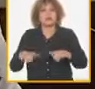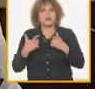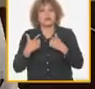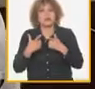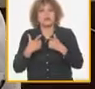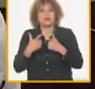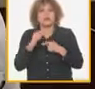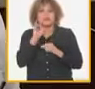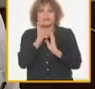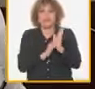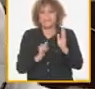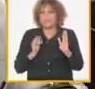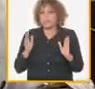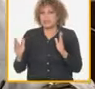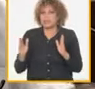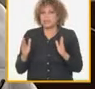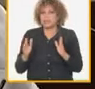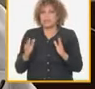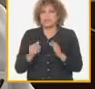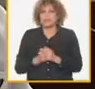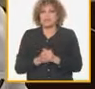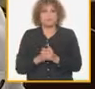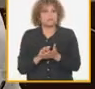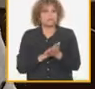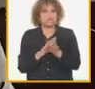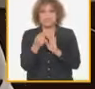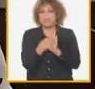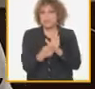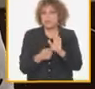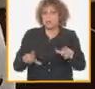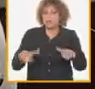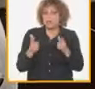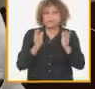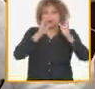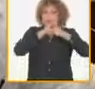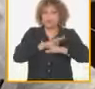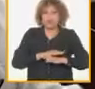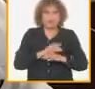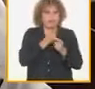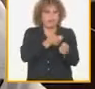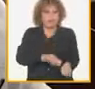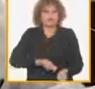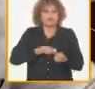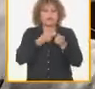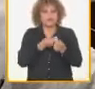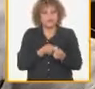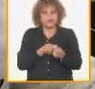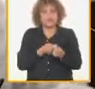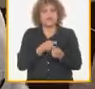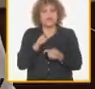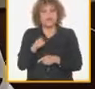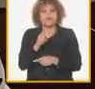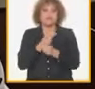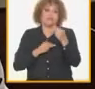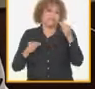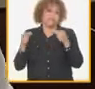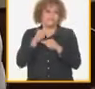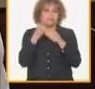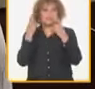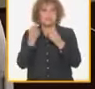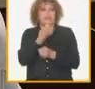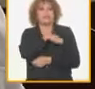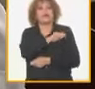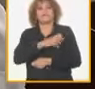primeros seis meses del año prácticamente ningún indicador productivo de la agricultura y eso está sobre todo y a lo que más al país le hace falta